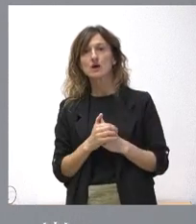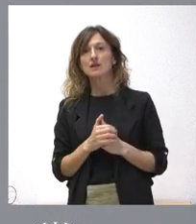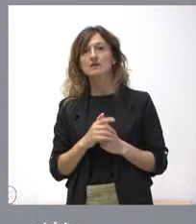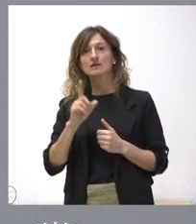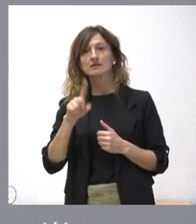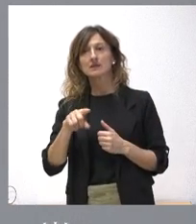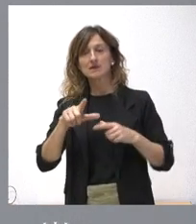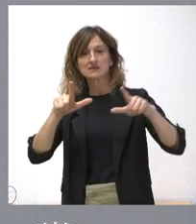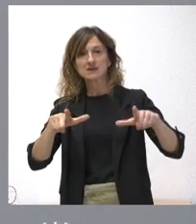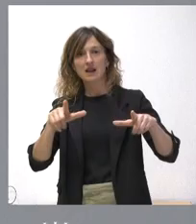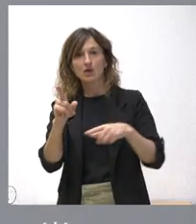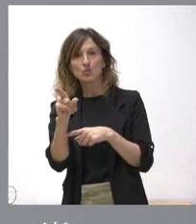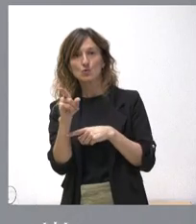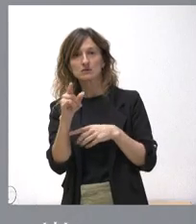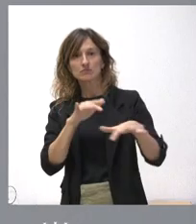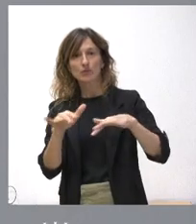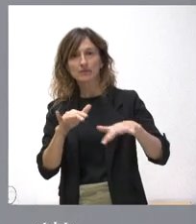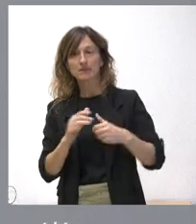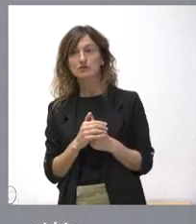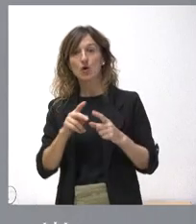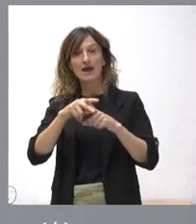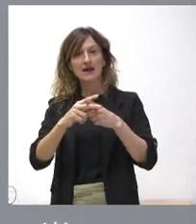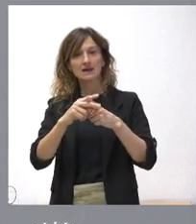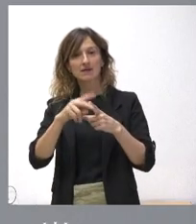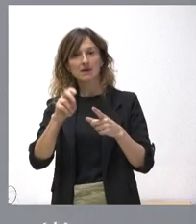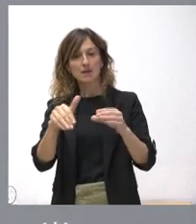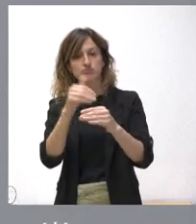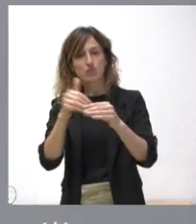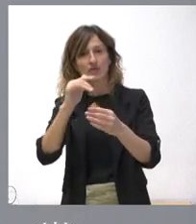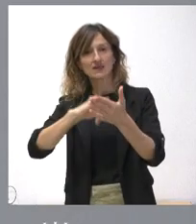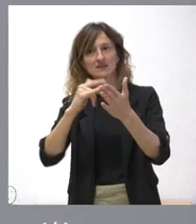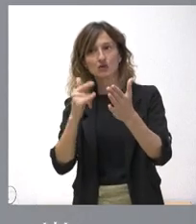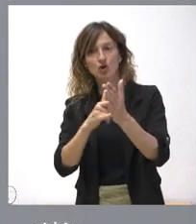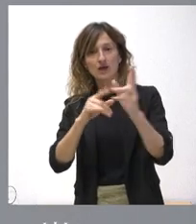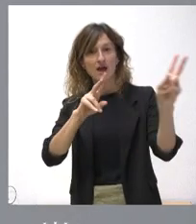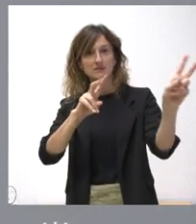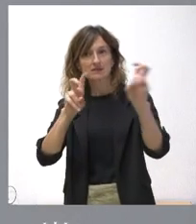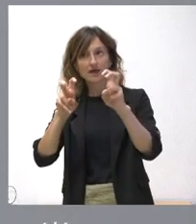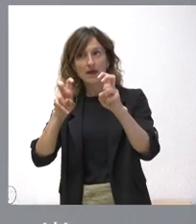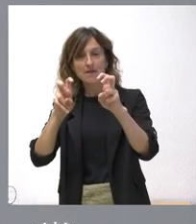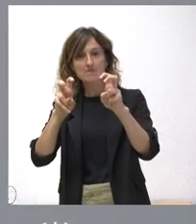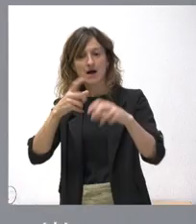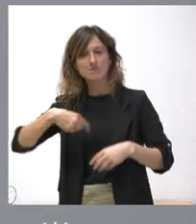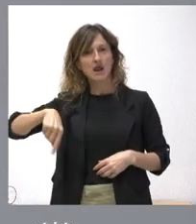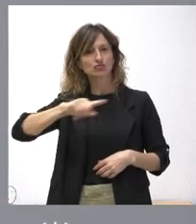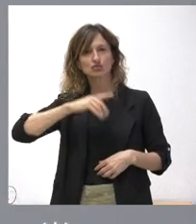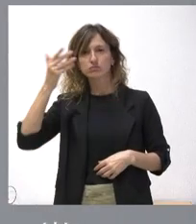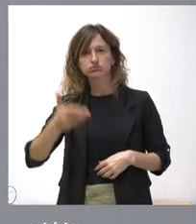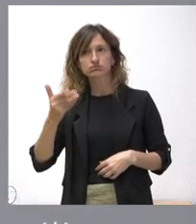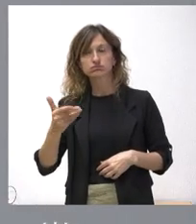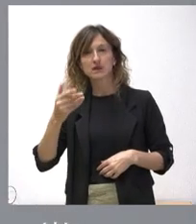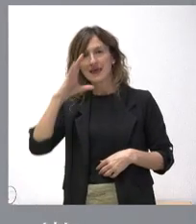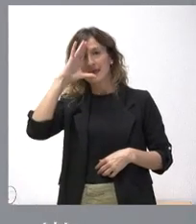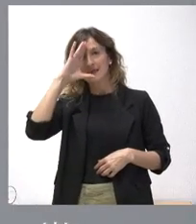de captura de movimiento. Son herramientas necesarias para estar a la vanguardia tecnológica en un tema que para nosotros es extraordinariamente importante, que es la